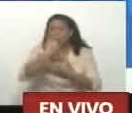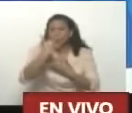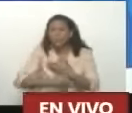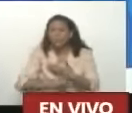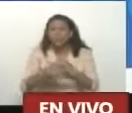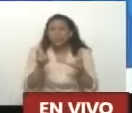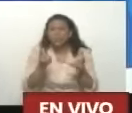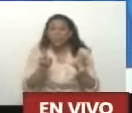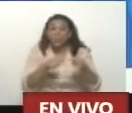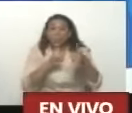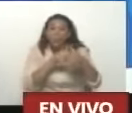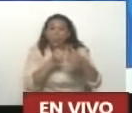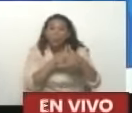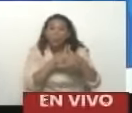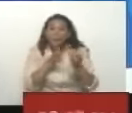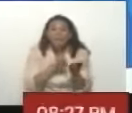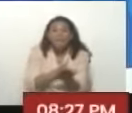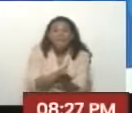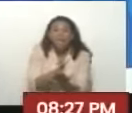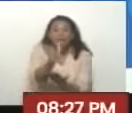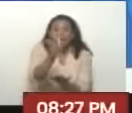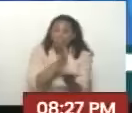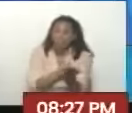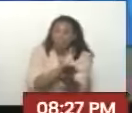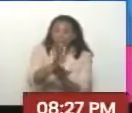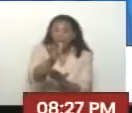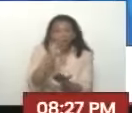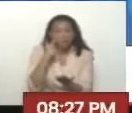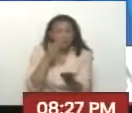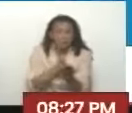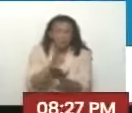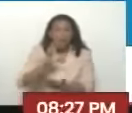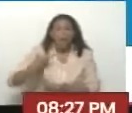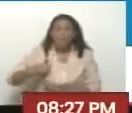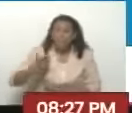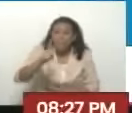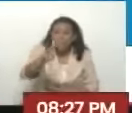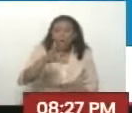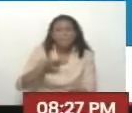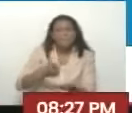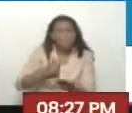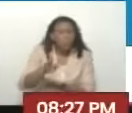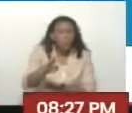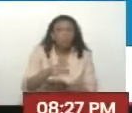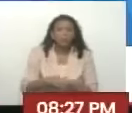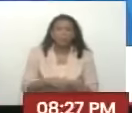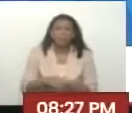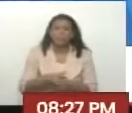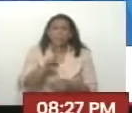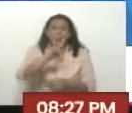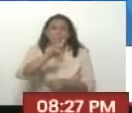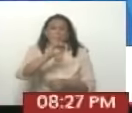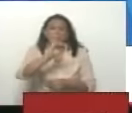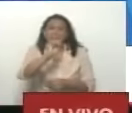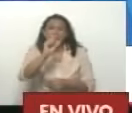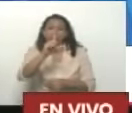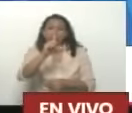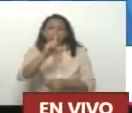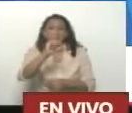El número uno Era Vialidad Que era el proyecto Por el cual Vialidad Vialidad Que era el proyecto Por el cual Pues yo